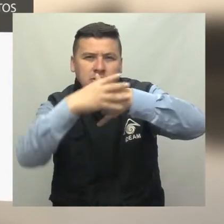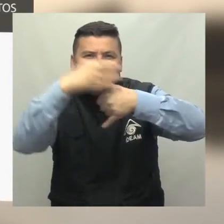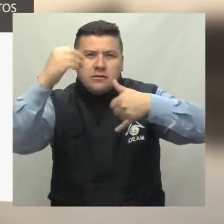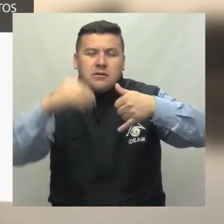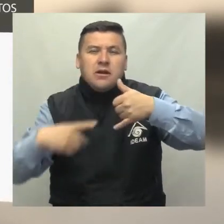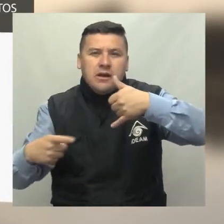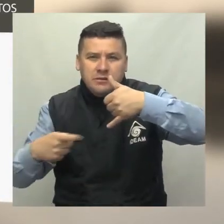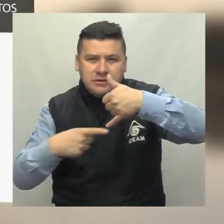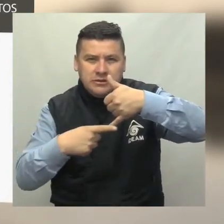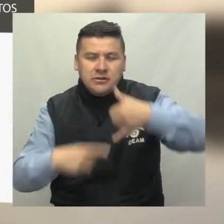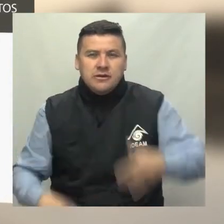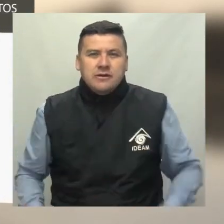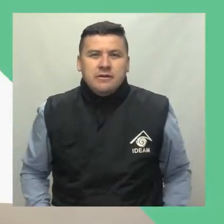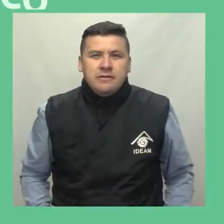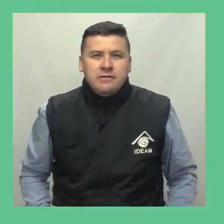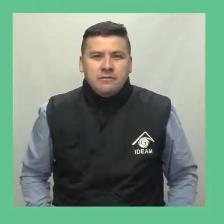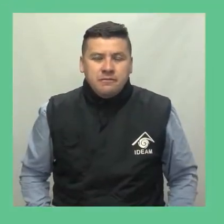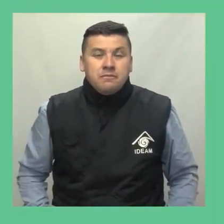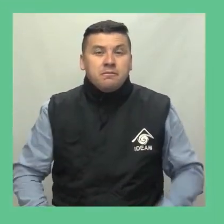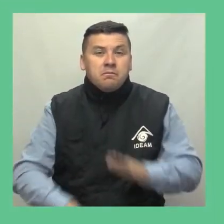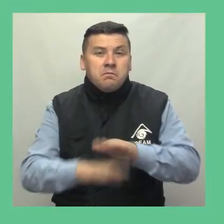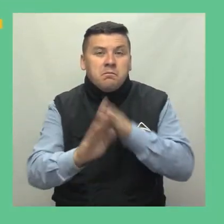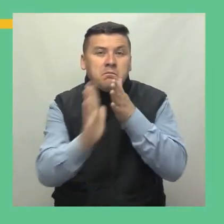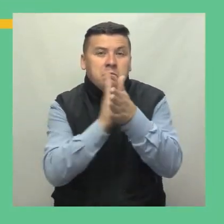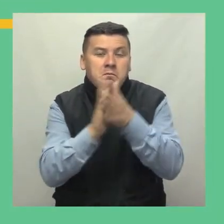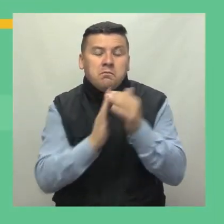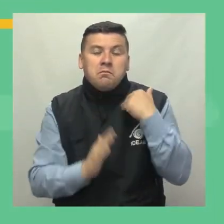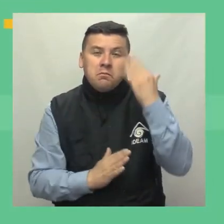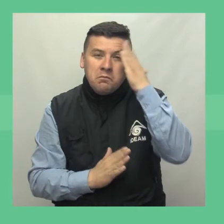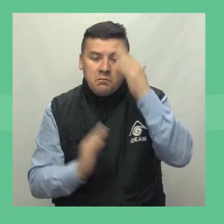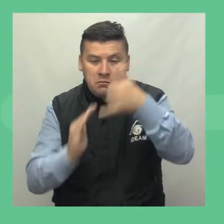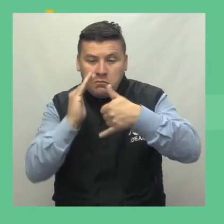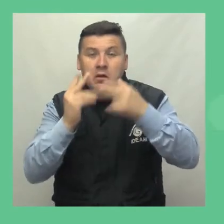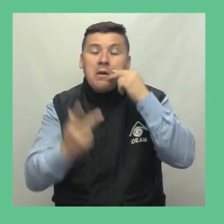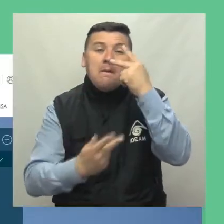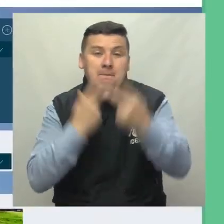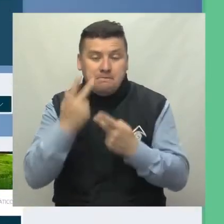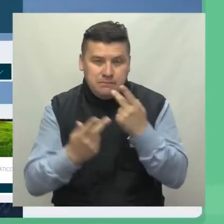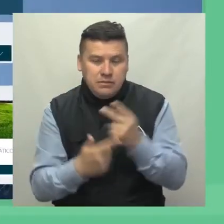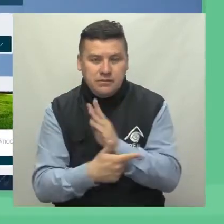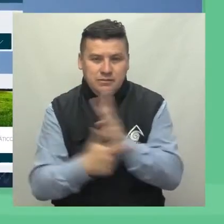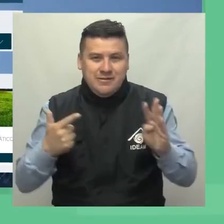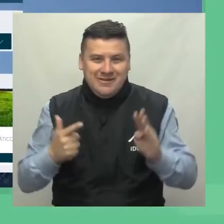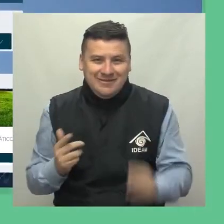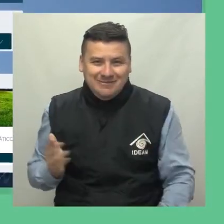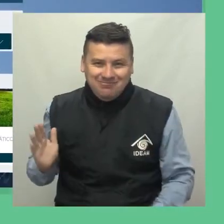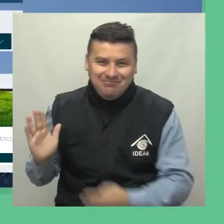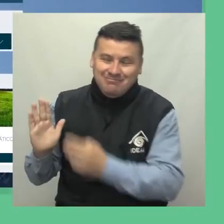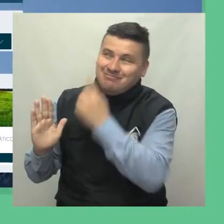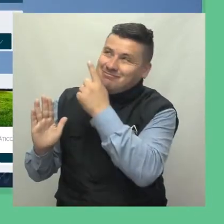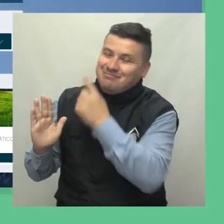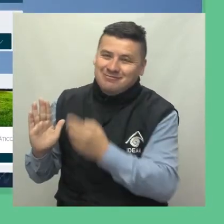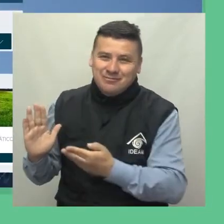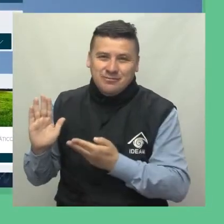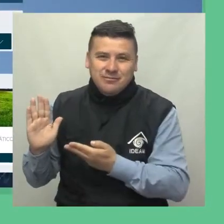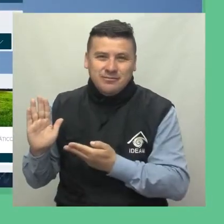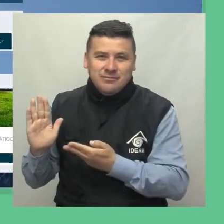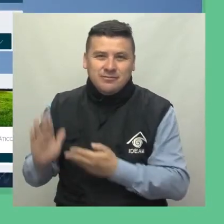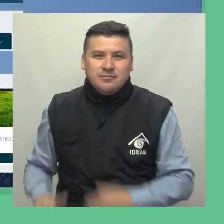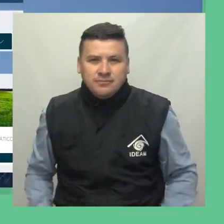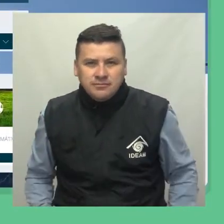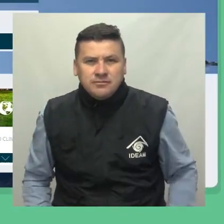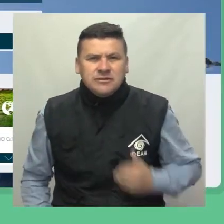Orinoquía y la Amazonía Para mayor información sobre el pronóstico del tiempo, visítenos en www.ideam.gov